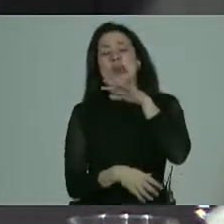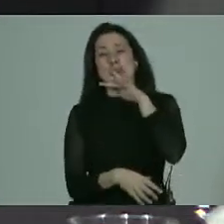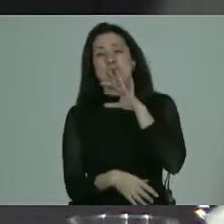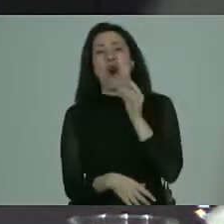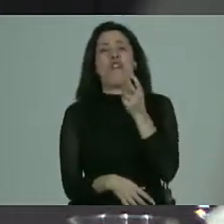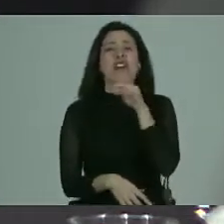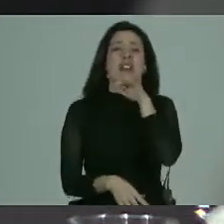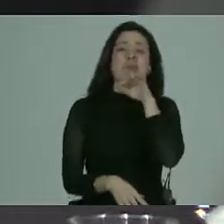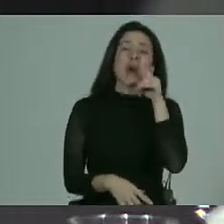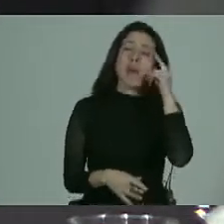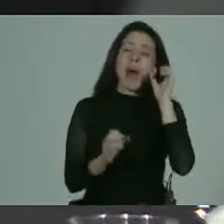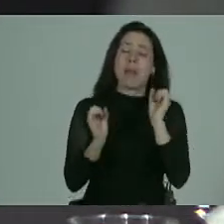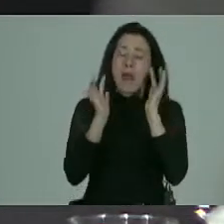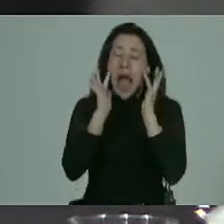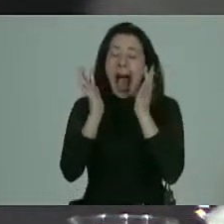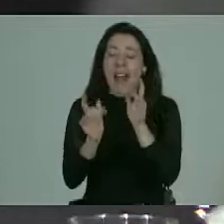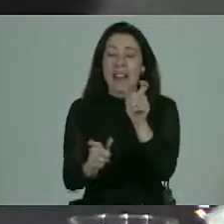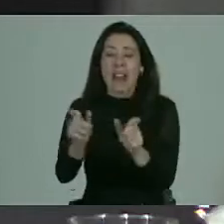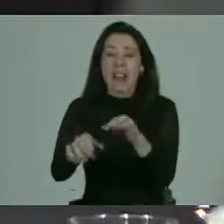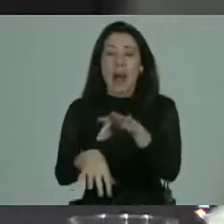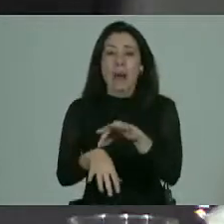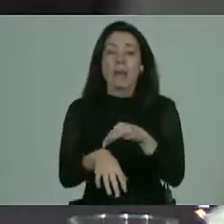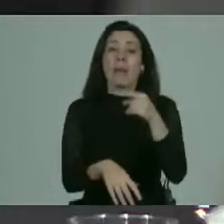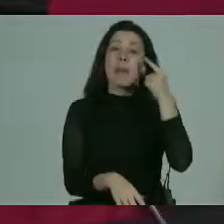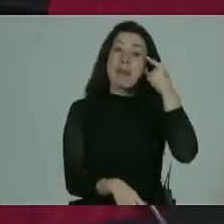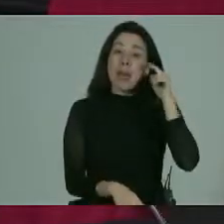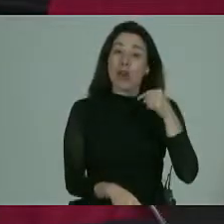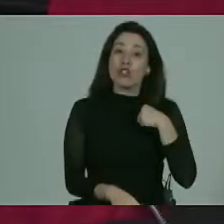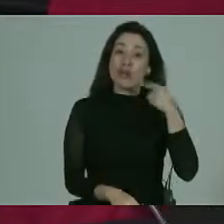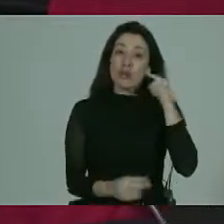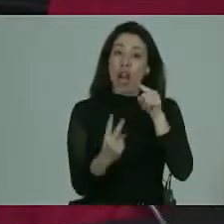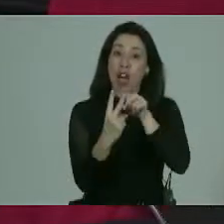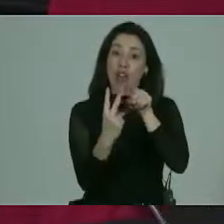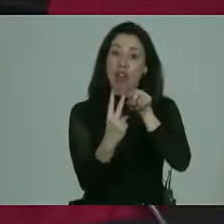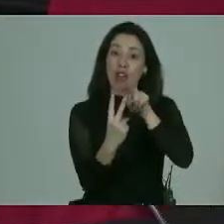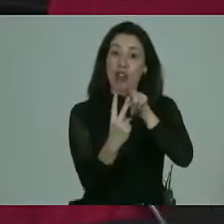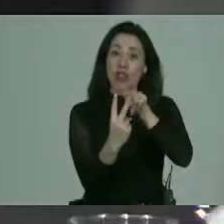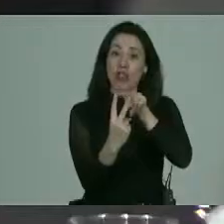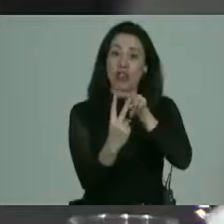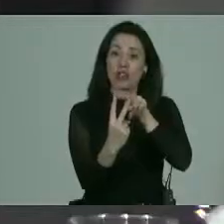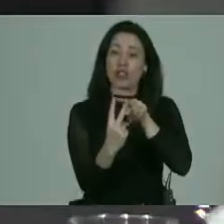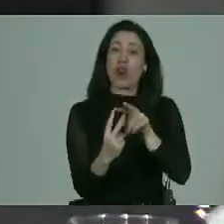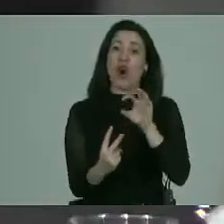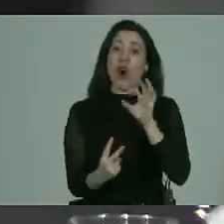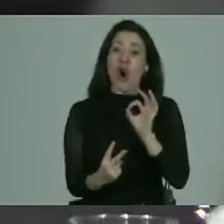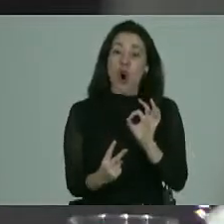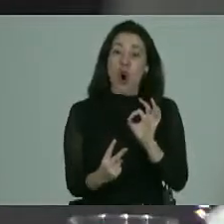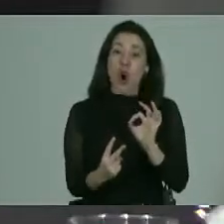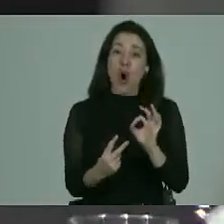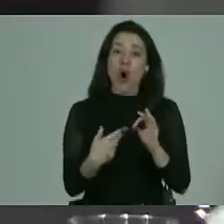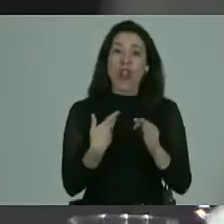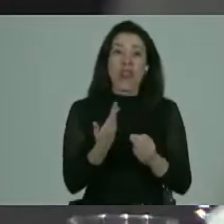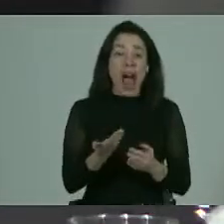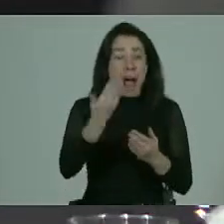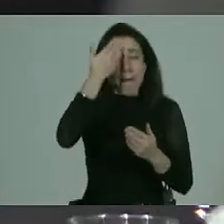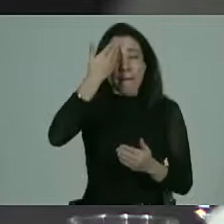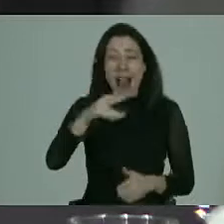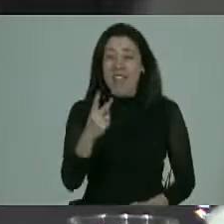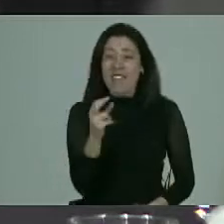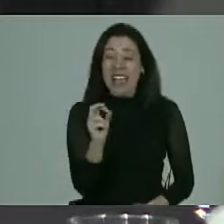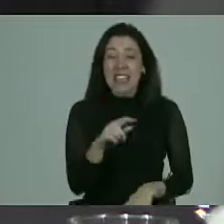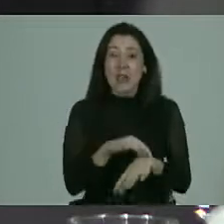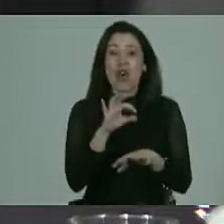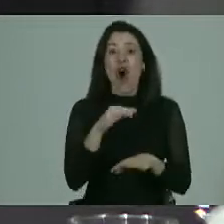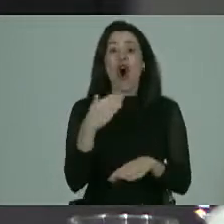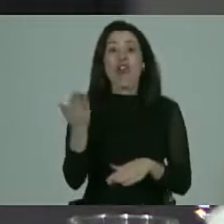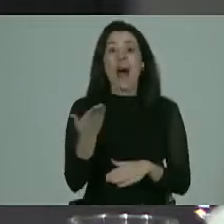solamente 20 minutos para atender a los pacientes pero sin embargo yo creo que hay dos opciones o das los peores 20 minutos o